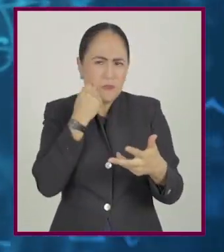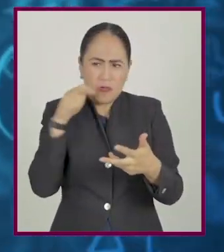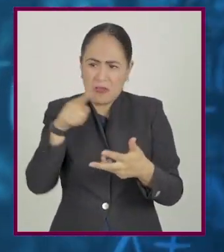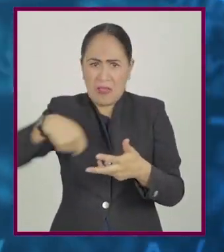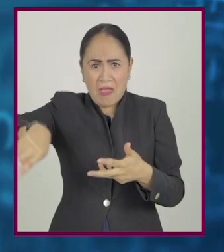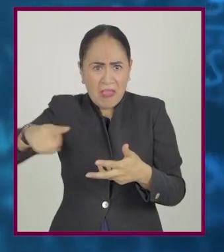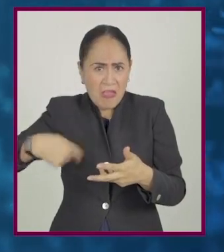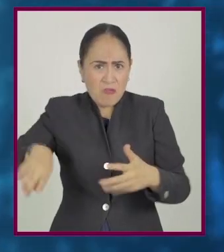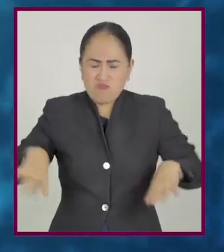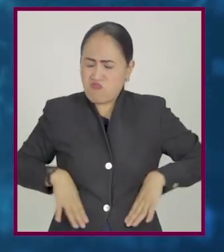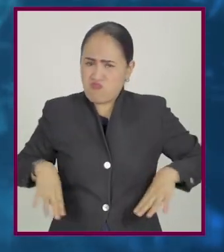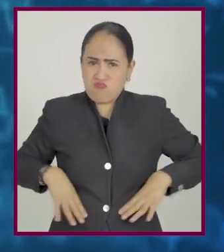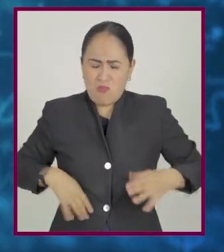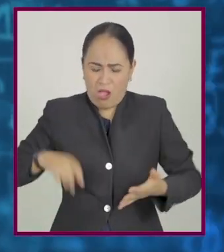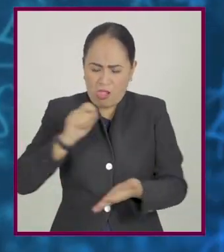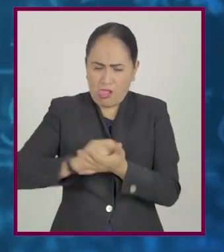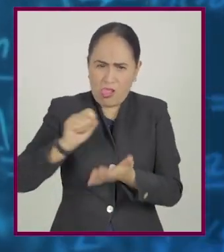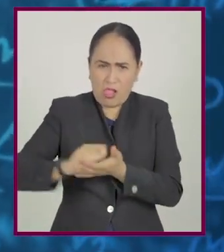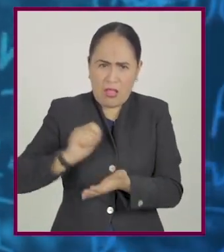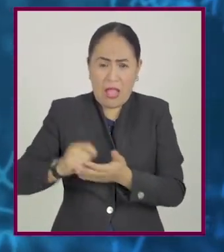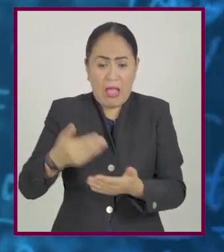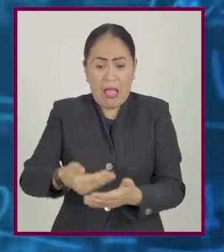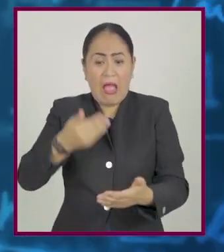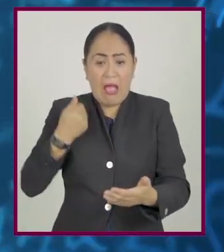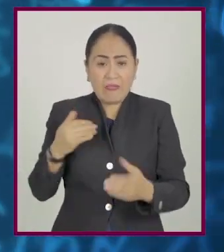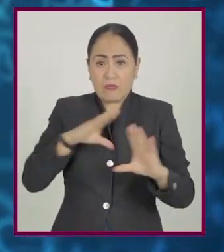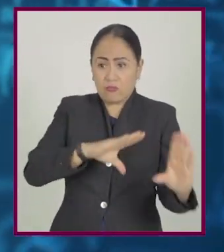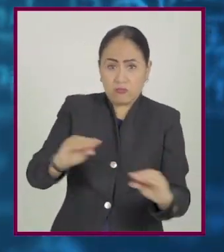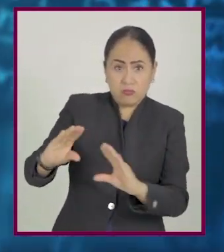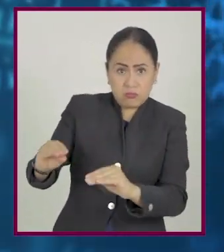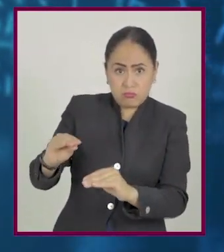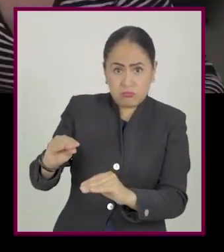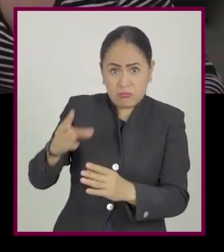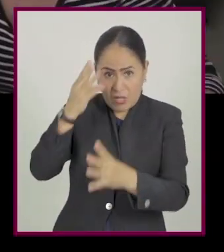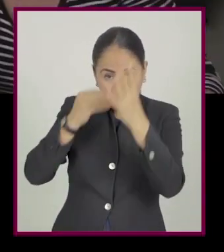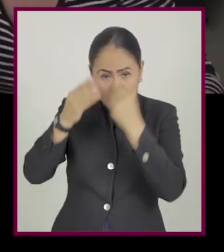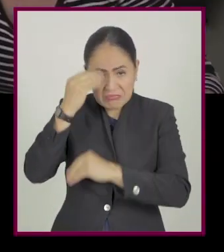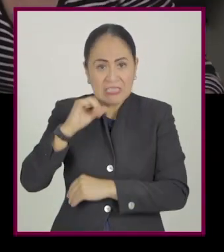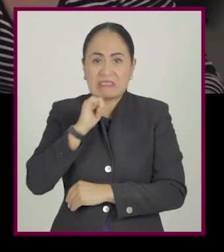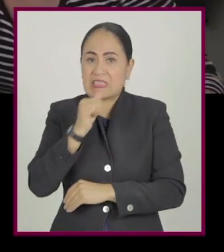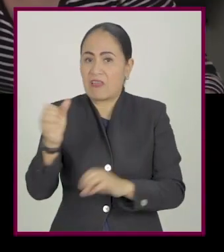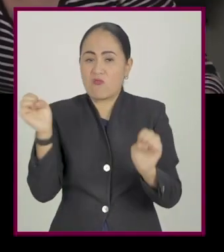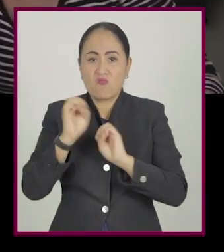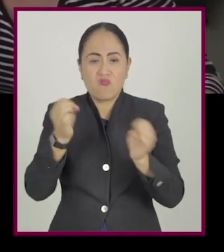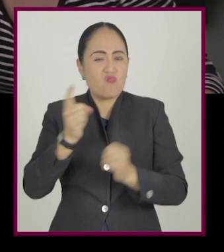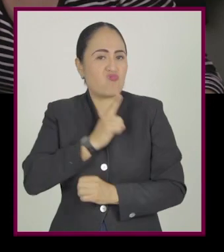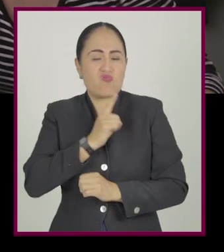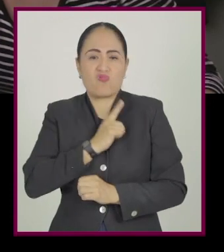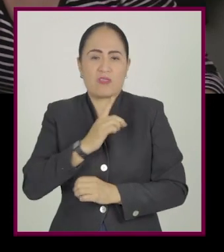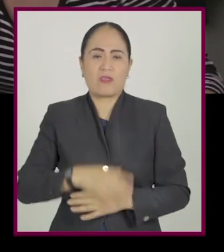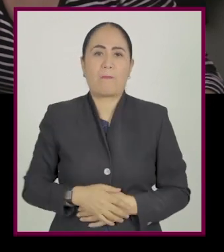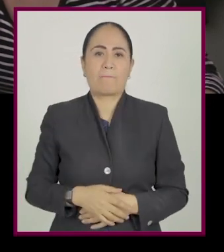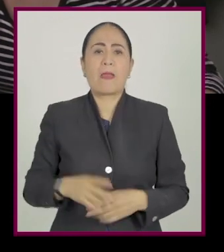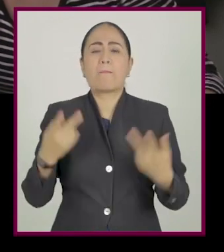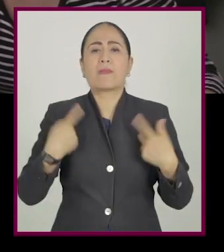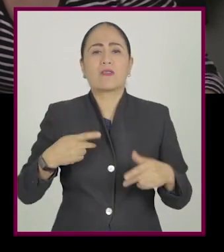intuitiva, sin tener una formación previa en matemáticas. Las personas con síndrome de Savant destacan en áreas